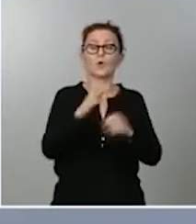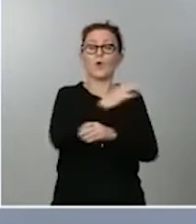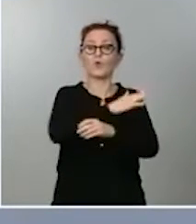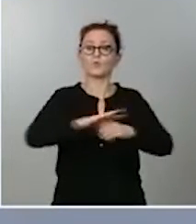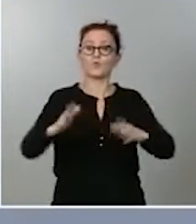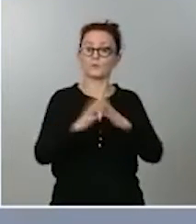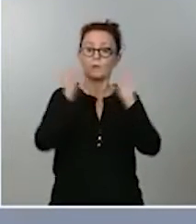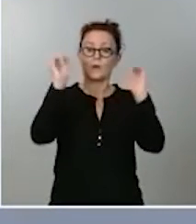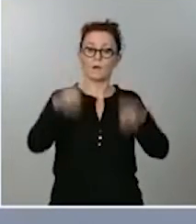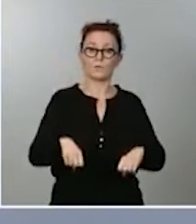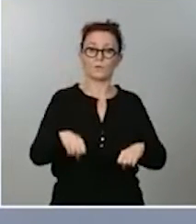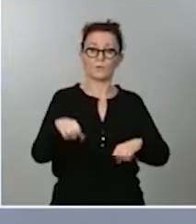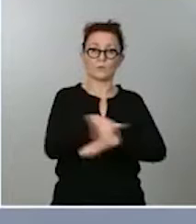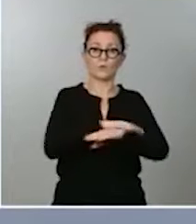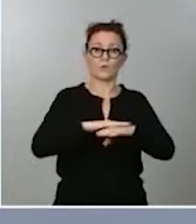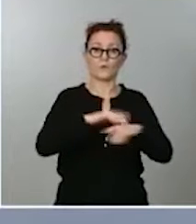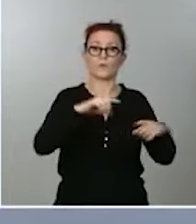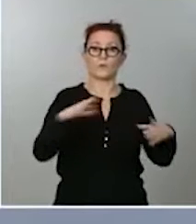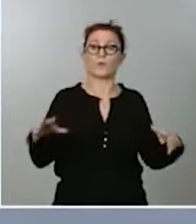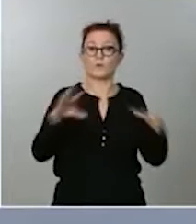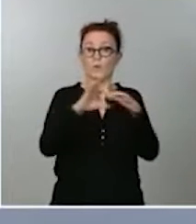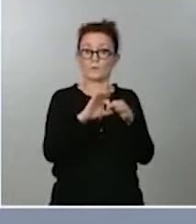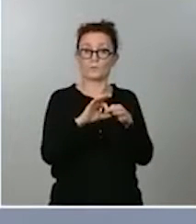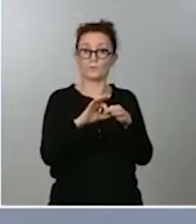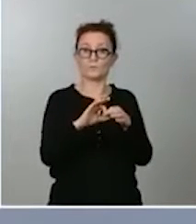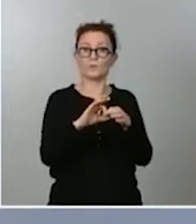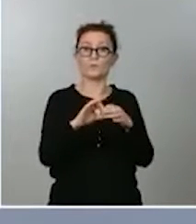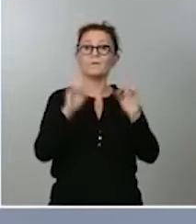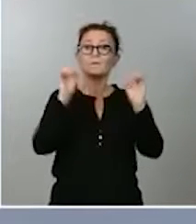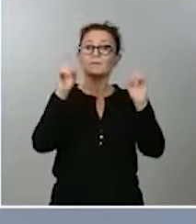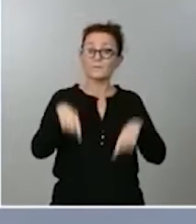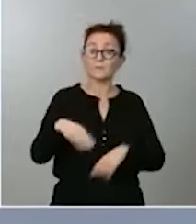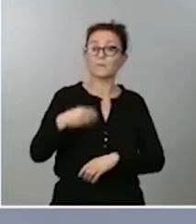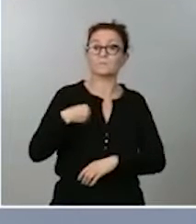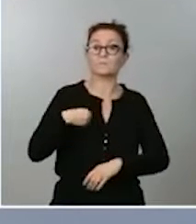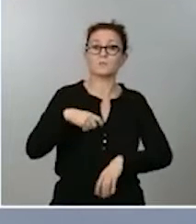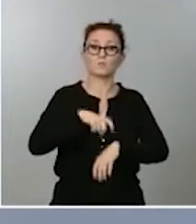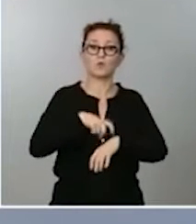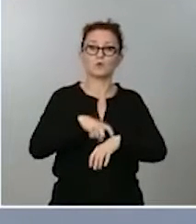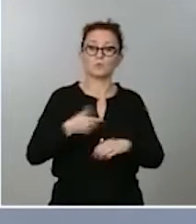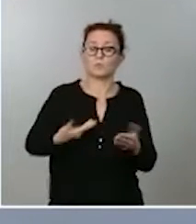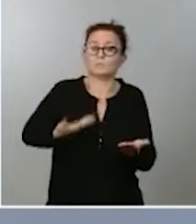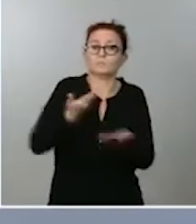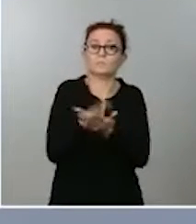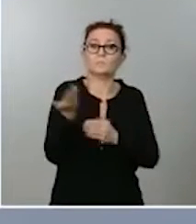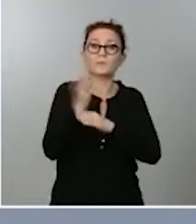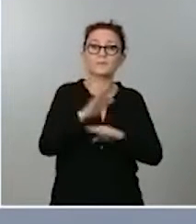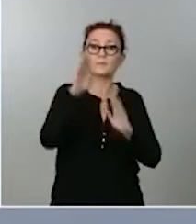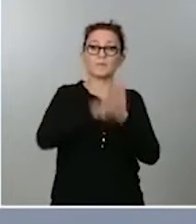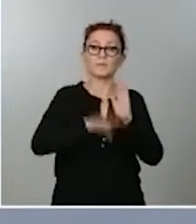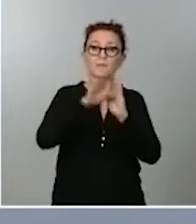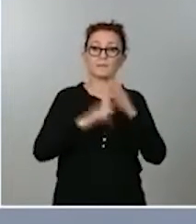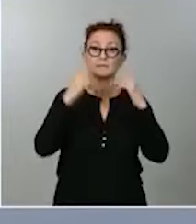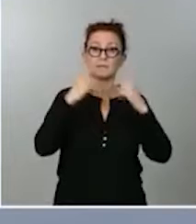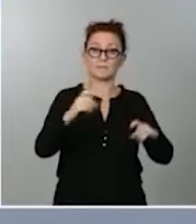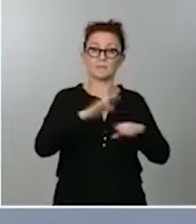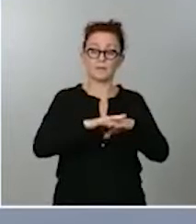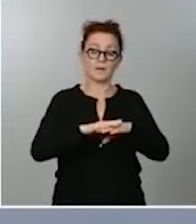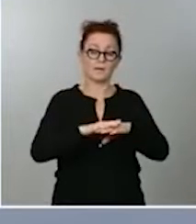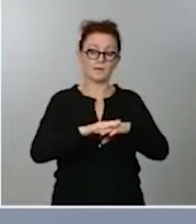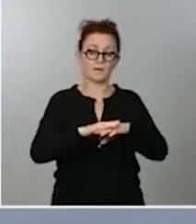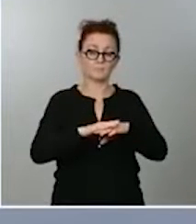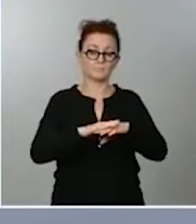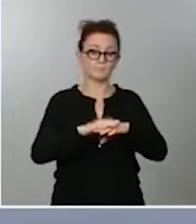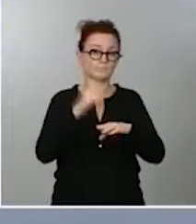gobierno de coalición y, al mismo tiempo, lo que hace es poner sobre la mesa medidas necesarias para corresponder con las evidencias